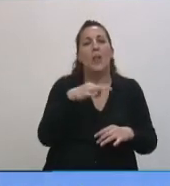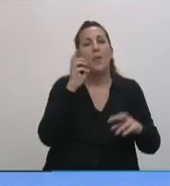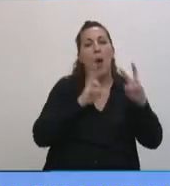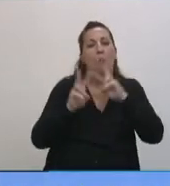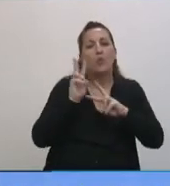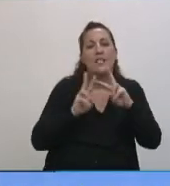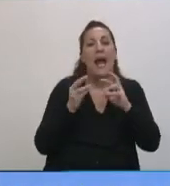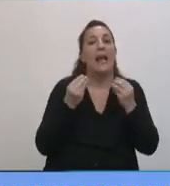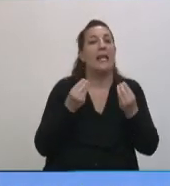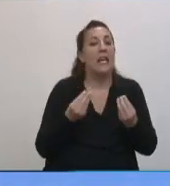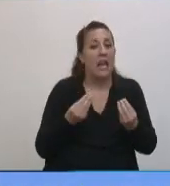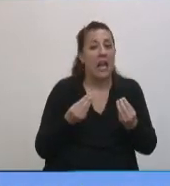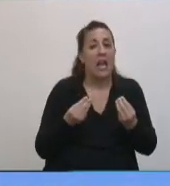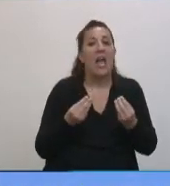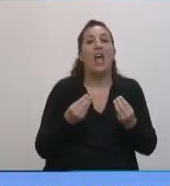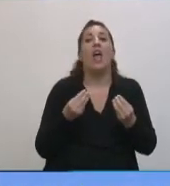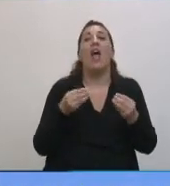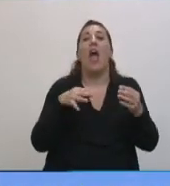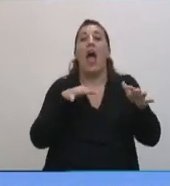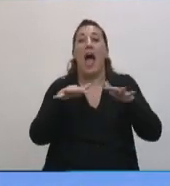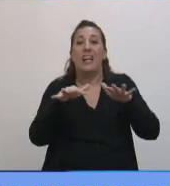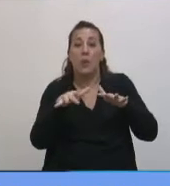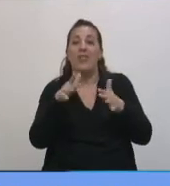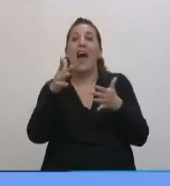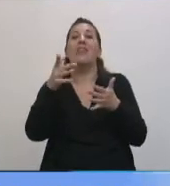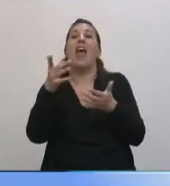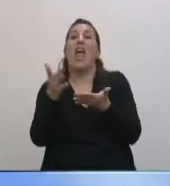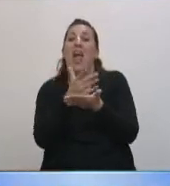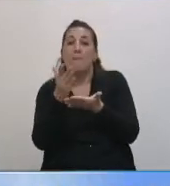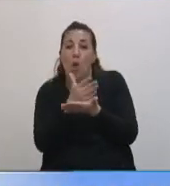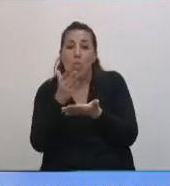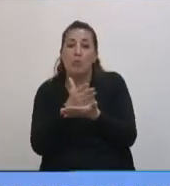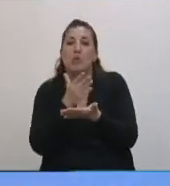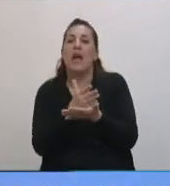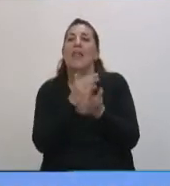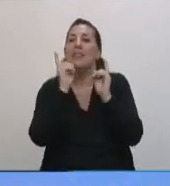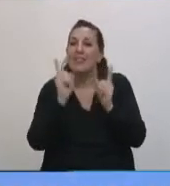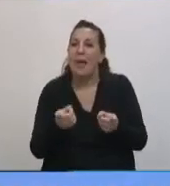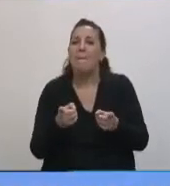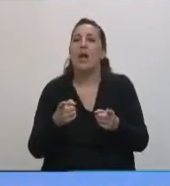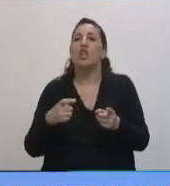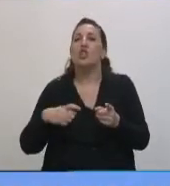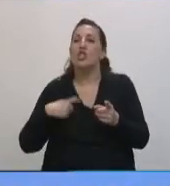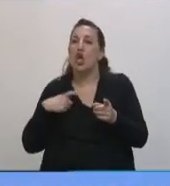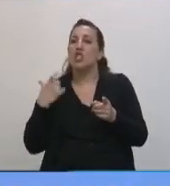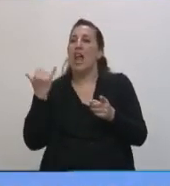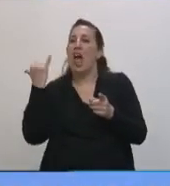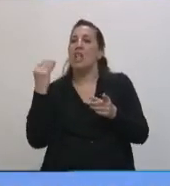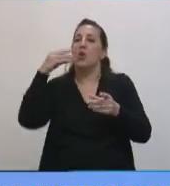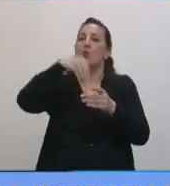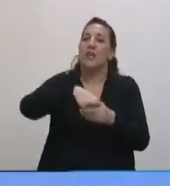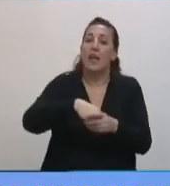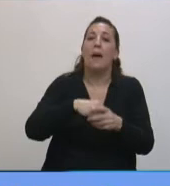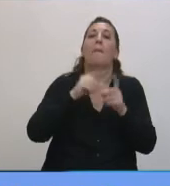buscar es que la actividad sea económicamente productiva, que también sea socialmente inclusiva, pero también que sea